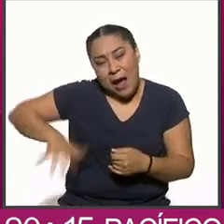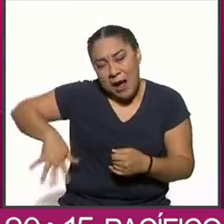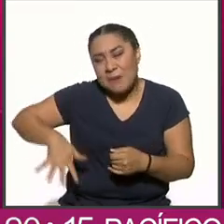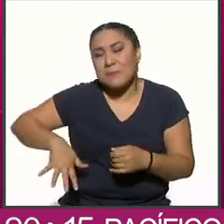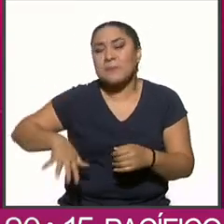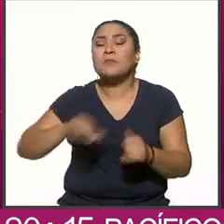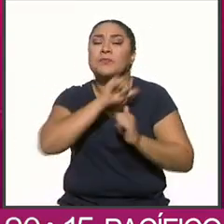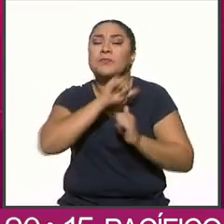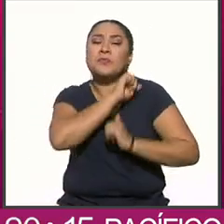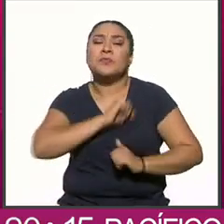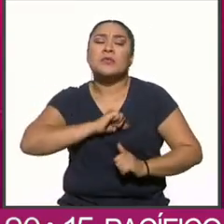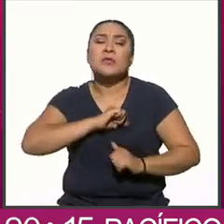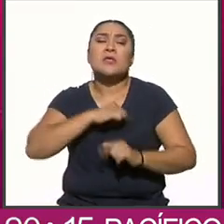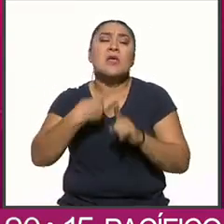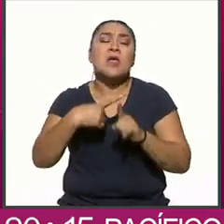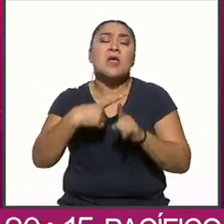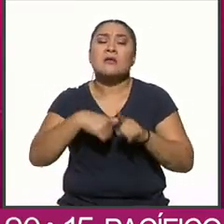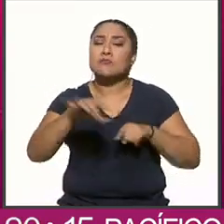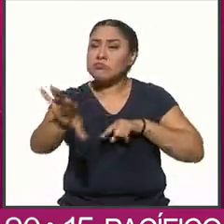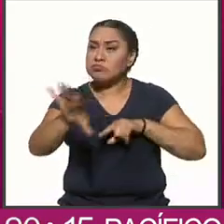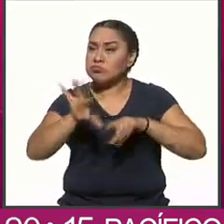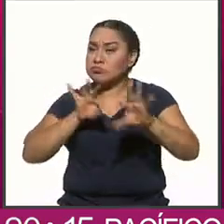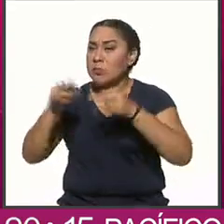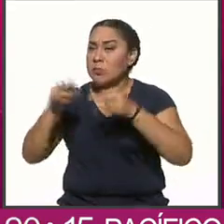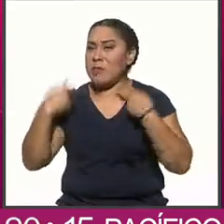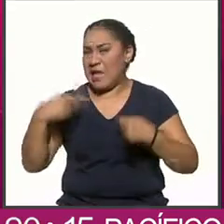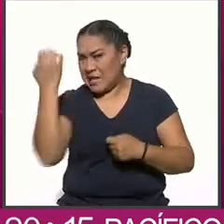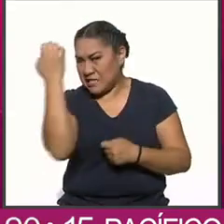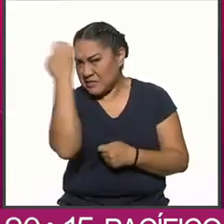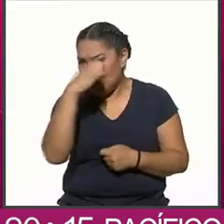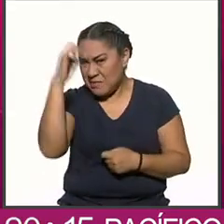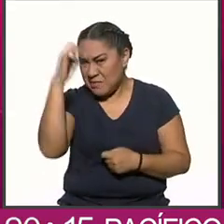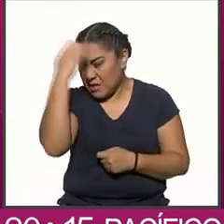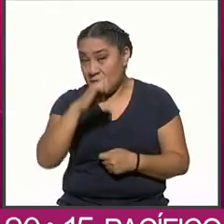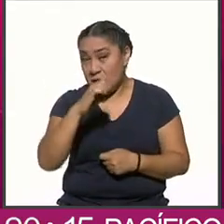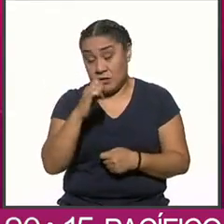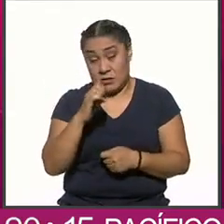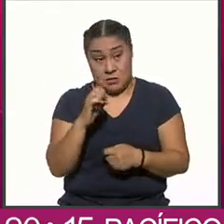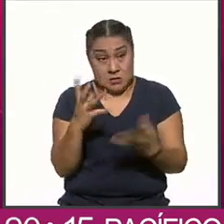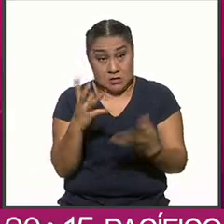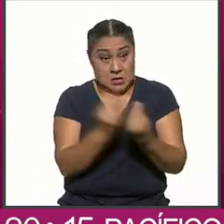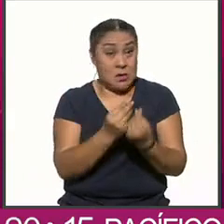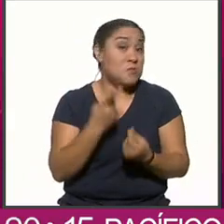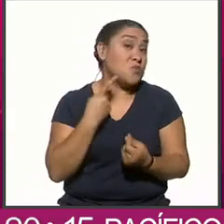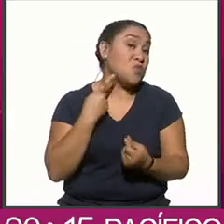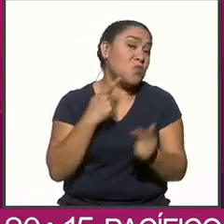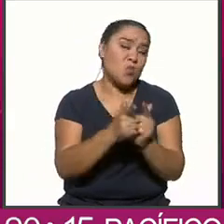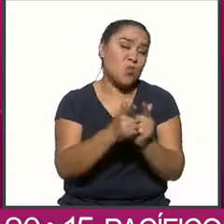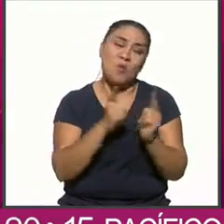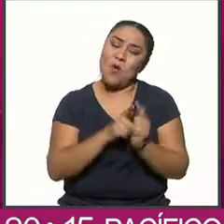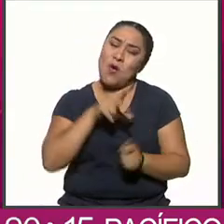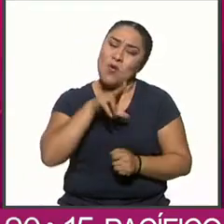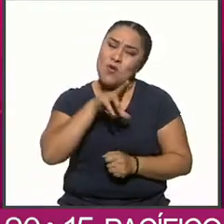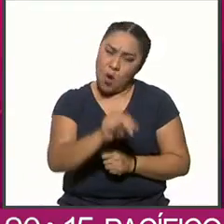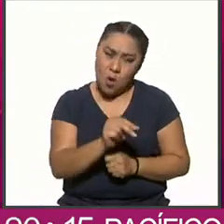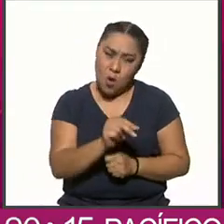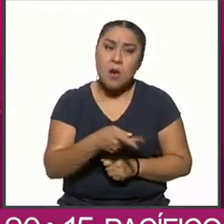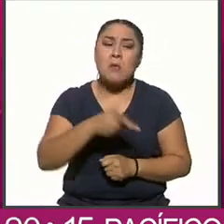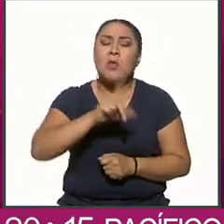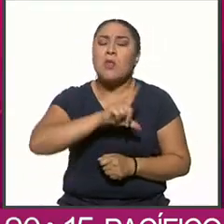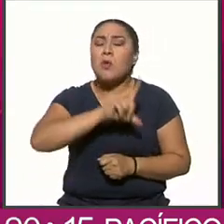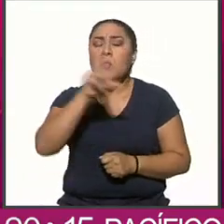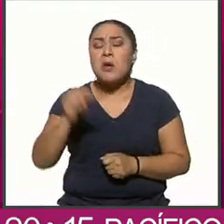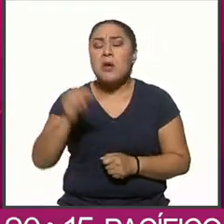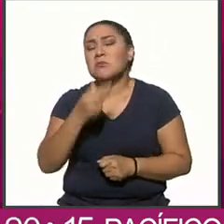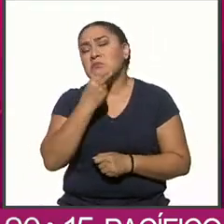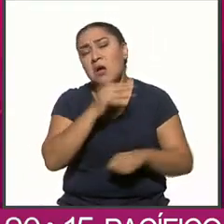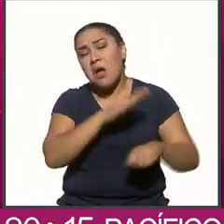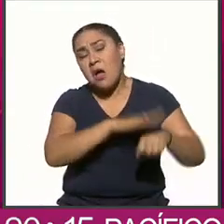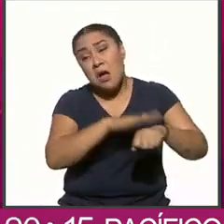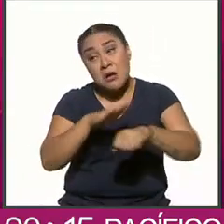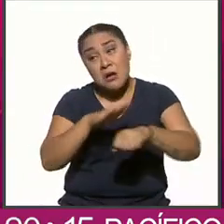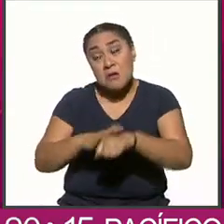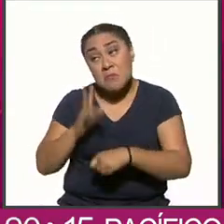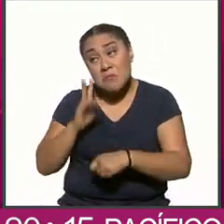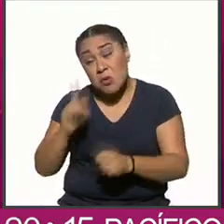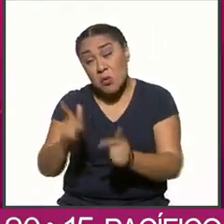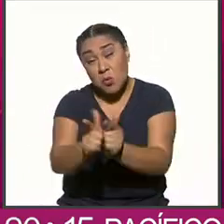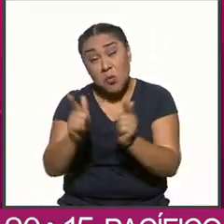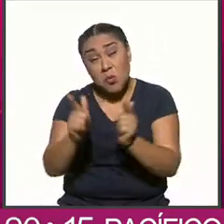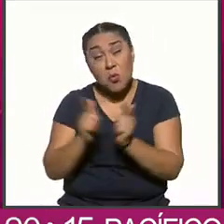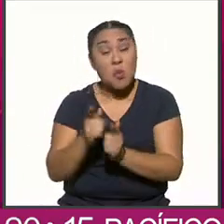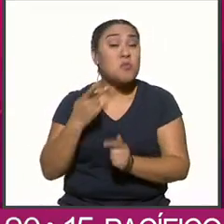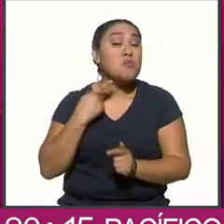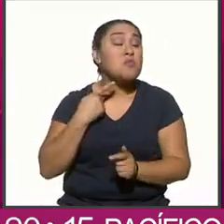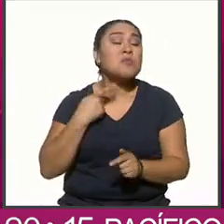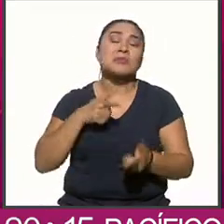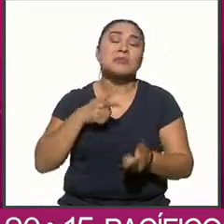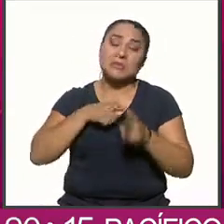conformado por expertos, no con militantes partidistas, pero al final declaró, los partidos son los que